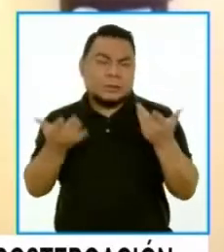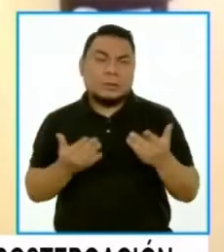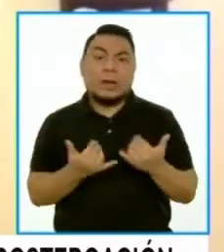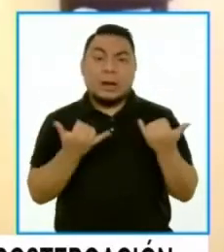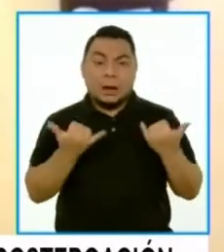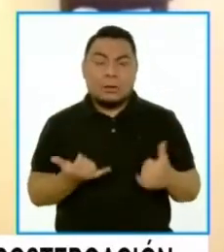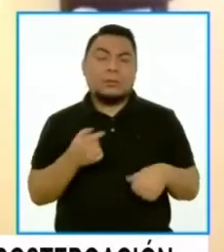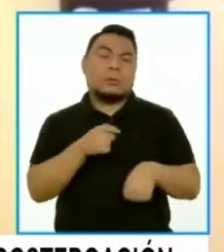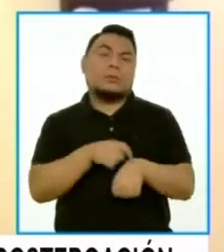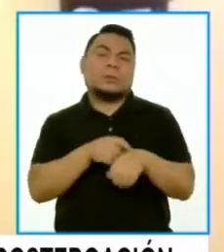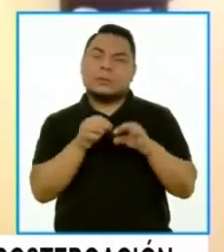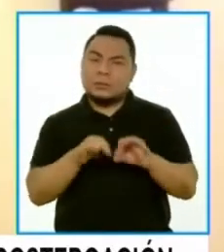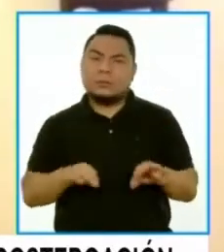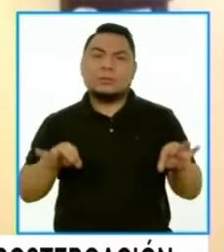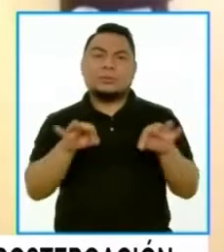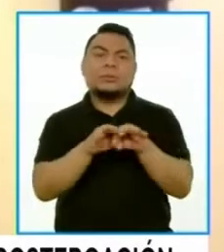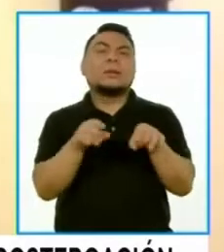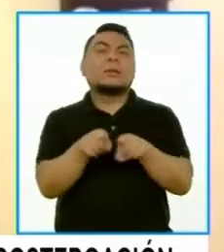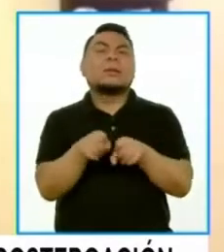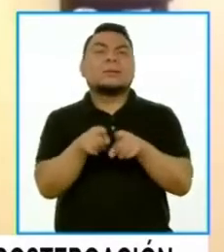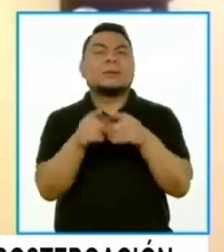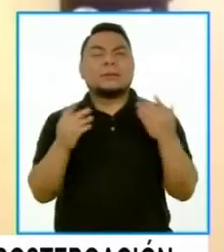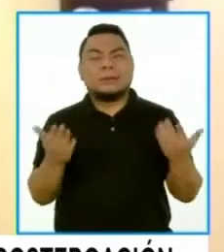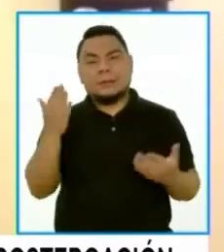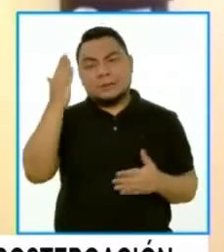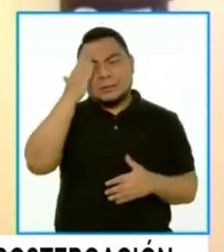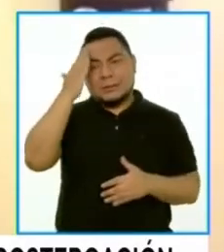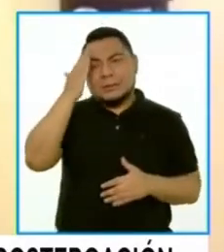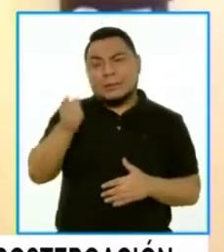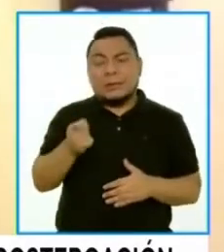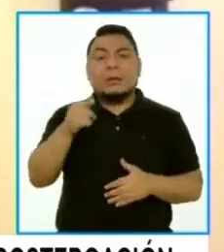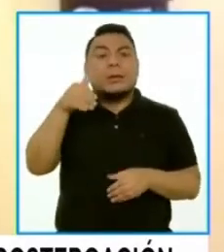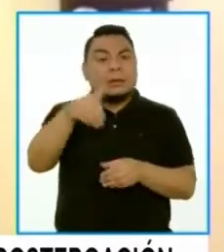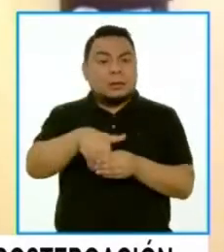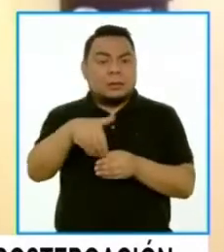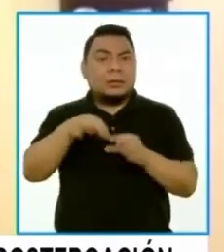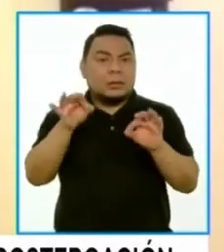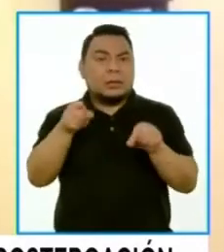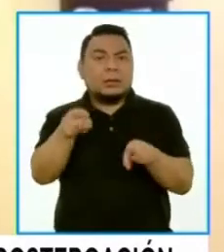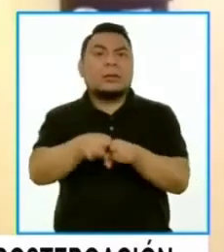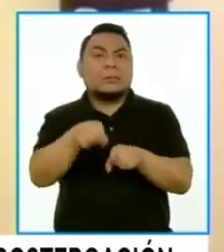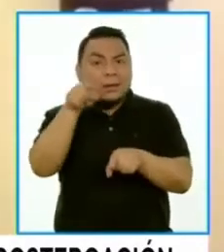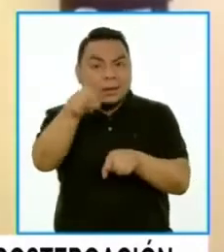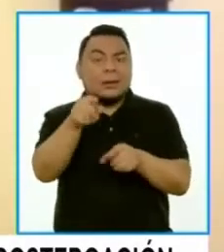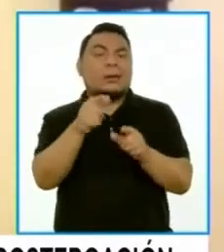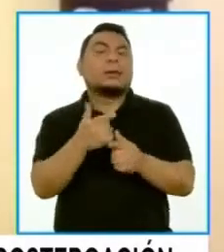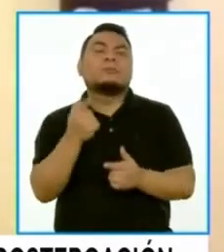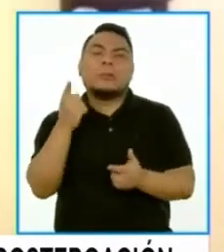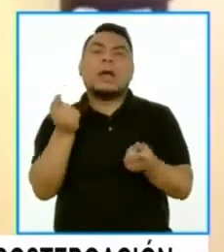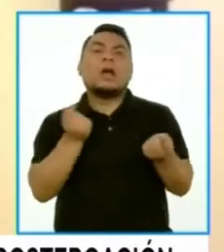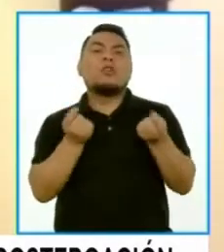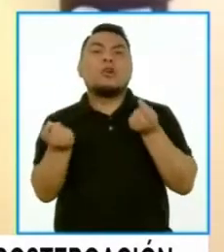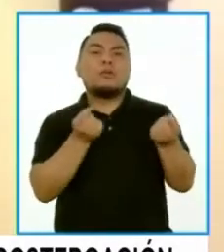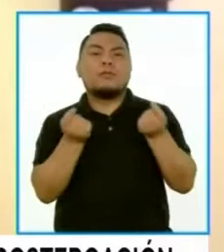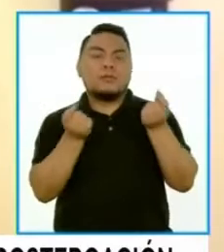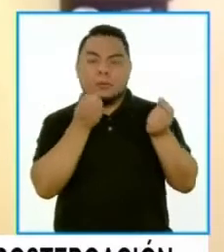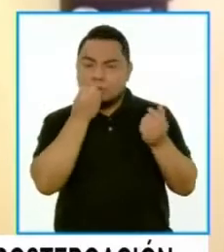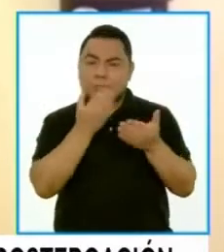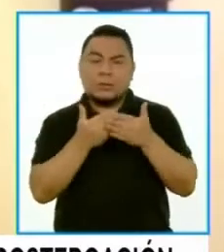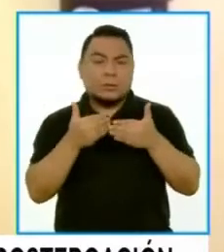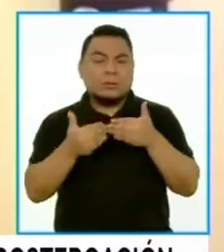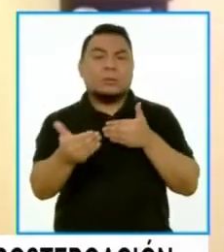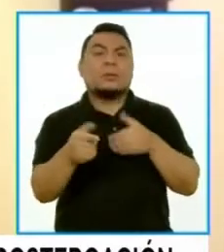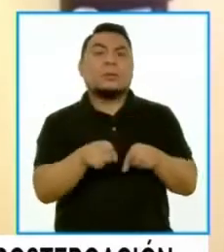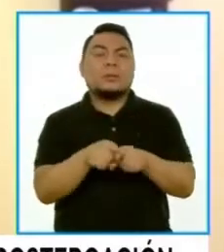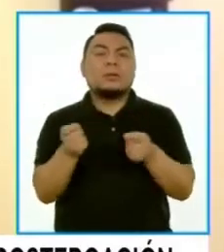momento es importante también saber que asegurar las elecciones contribuye a la gobernabilidad que es fundamental para el manejo